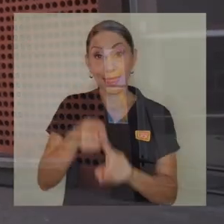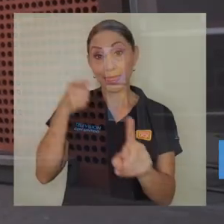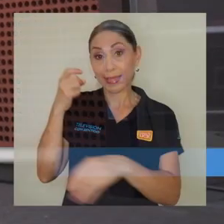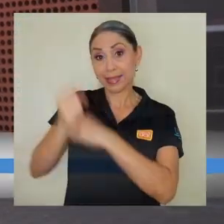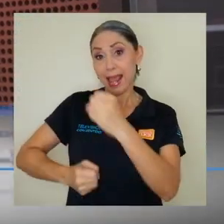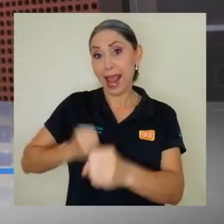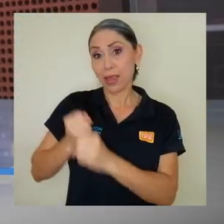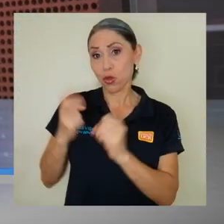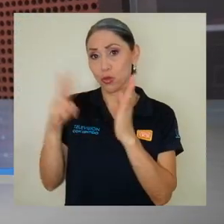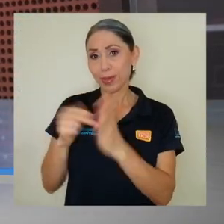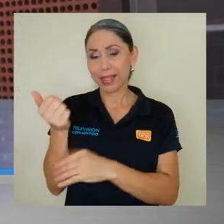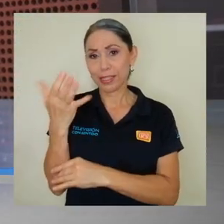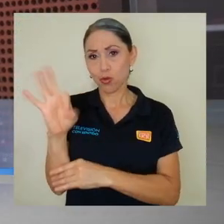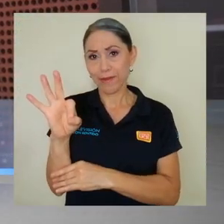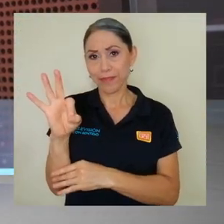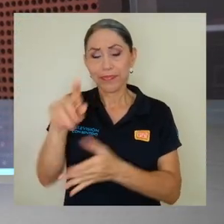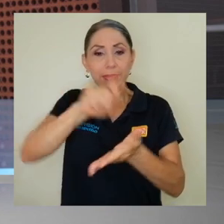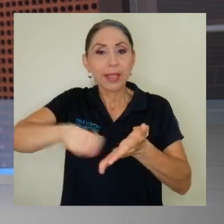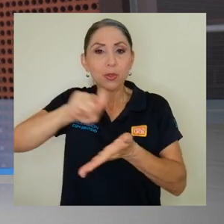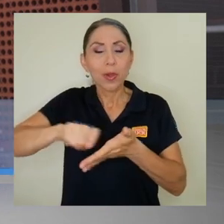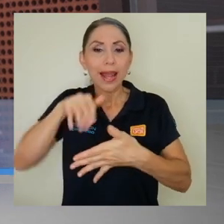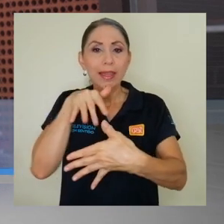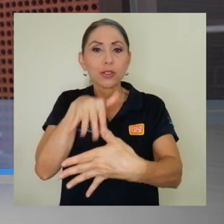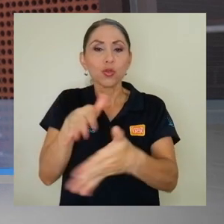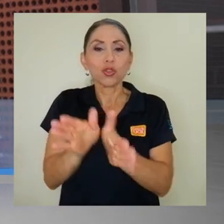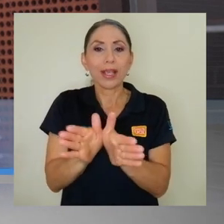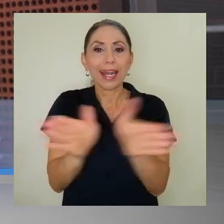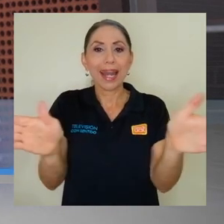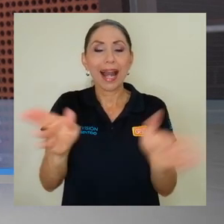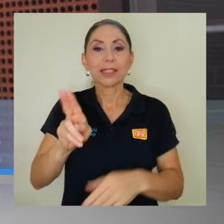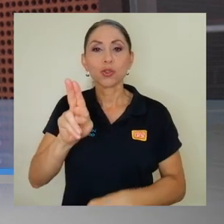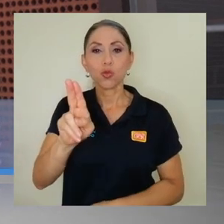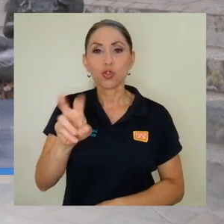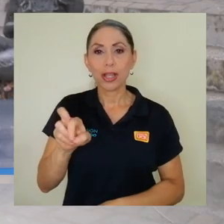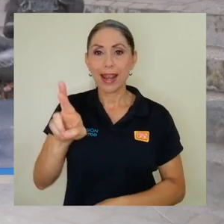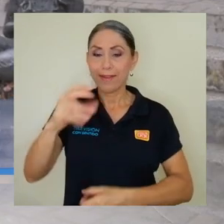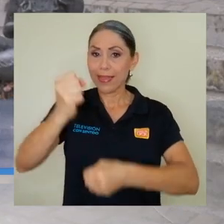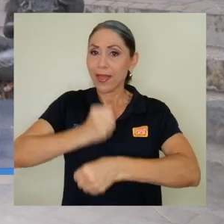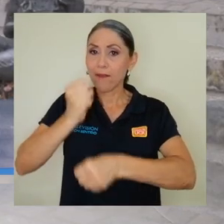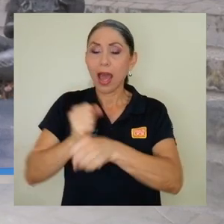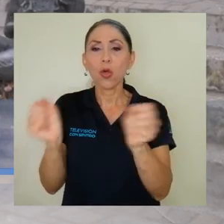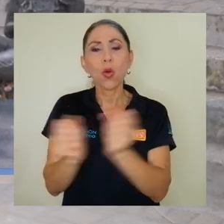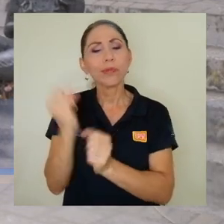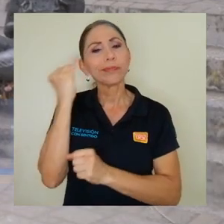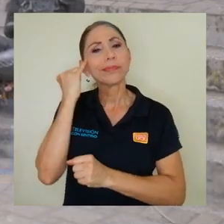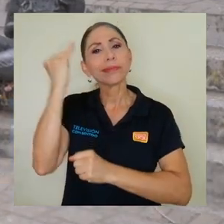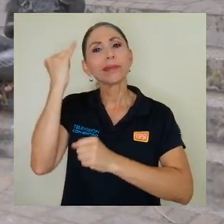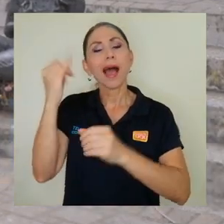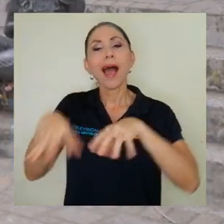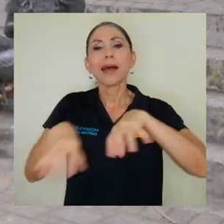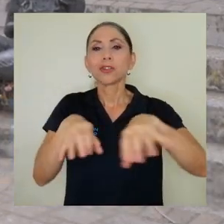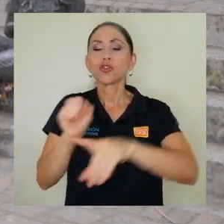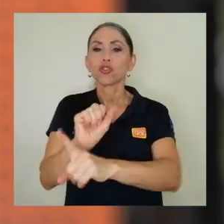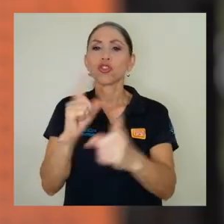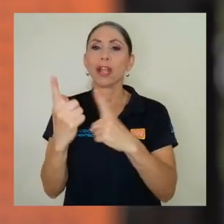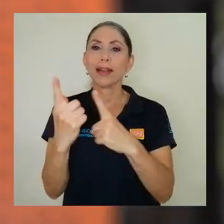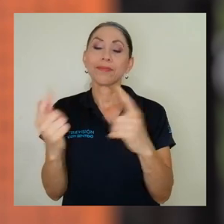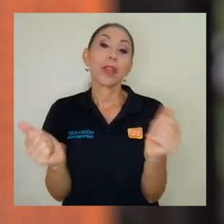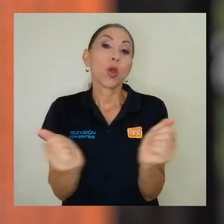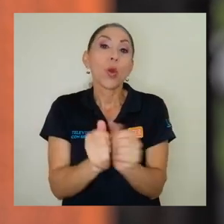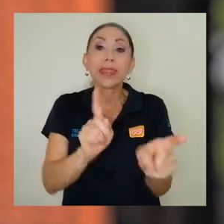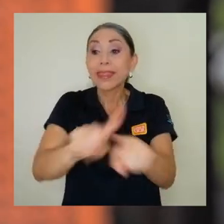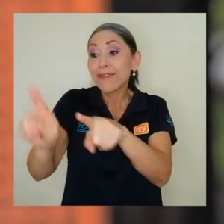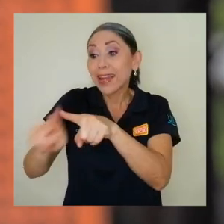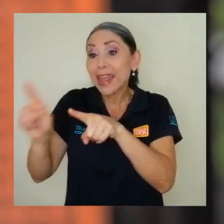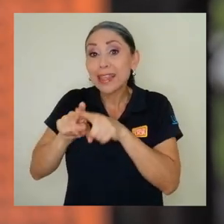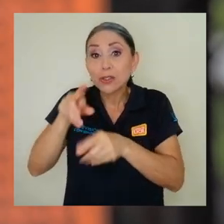Desde el año 2019, la Escuela de Estudios Generales de la UCR ha trabajado en una iniciativa de acción social que a través